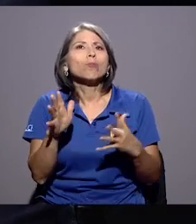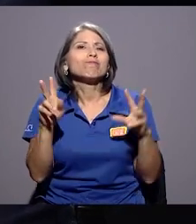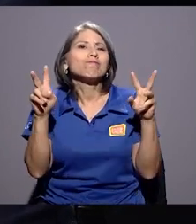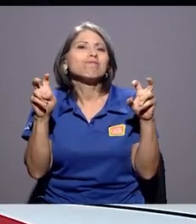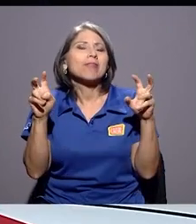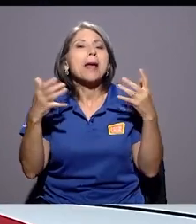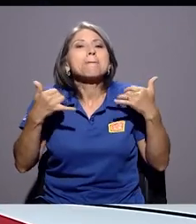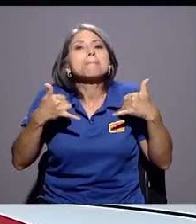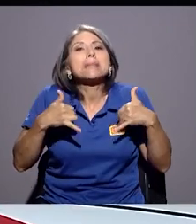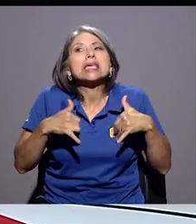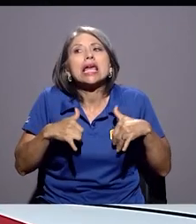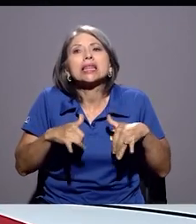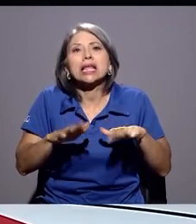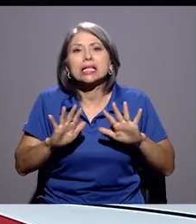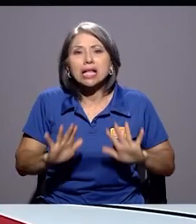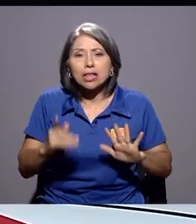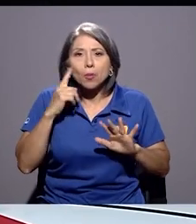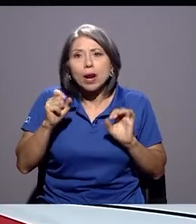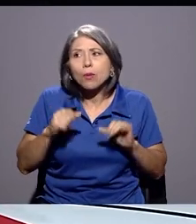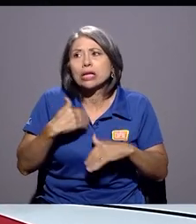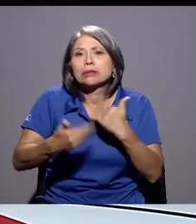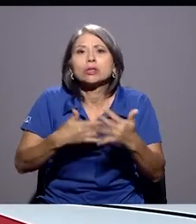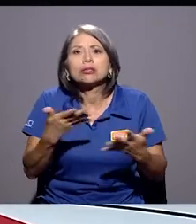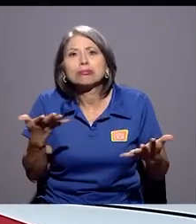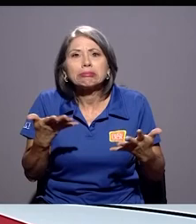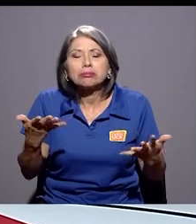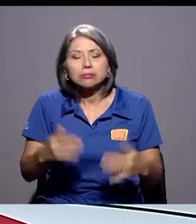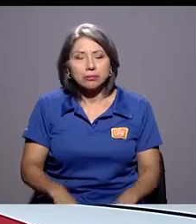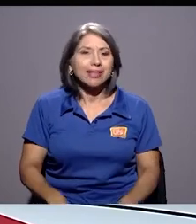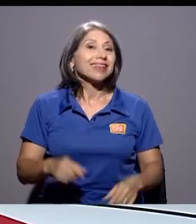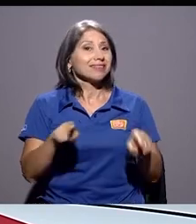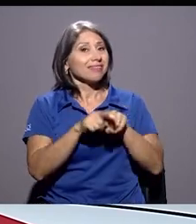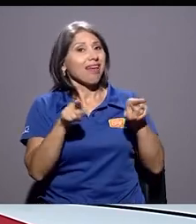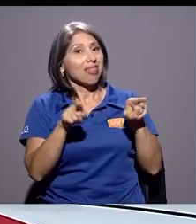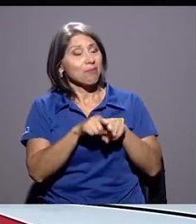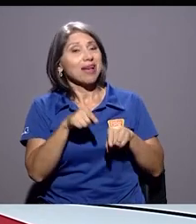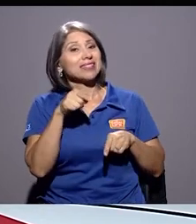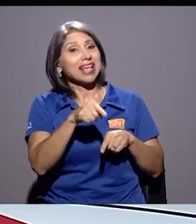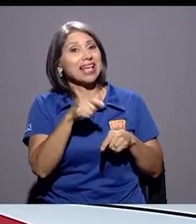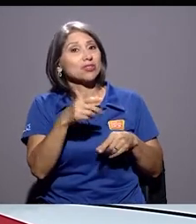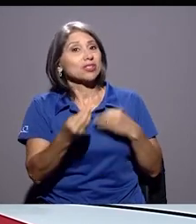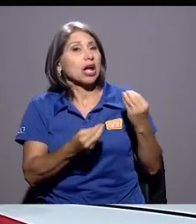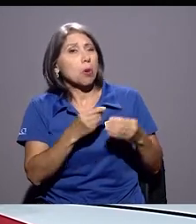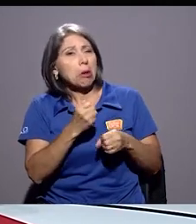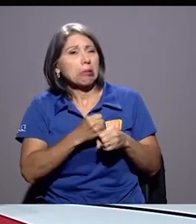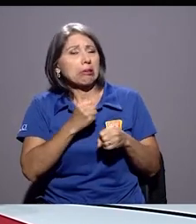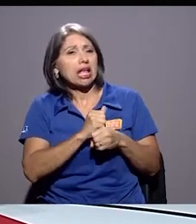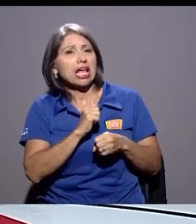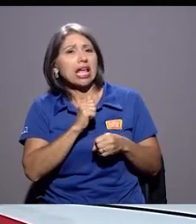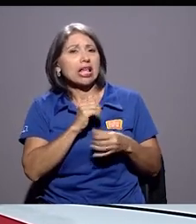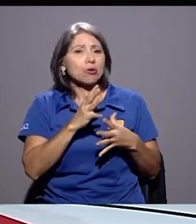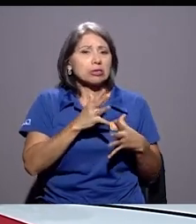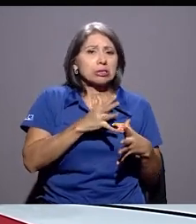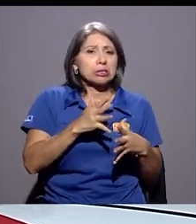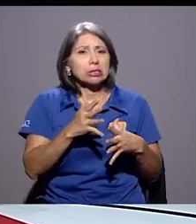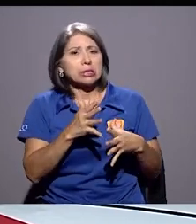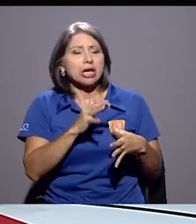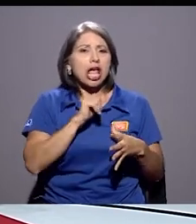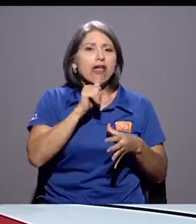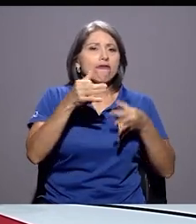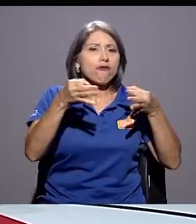tanto para poder aspirar. Sí, que además están en la frontera de lo informal y que